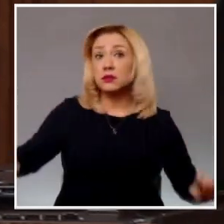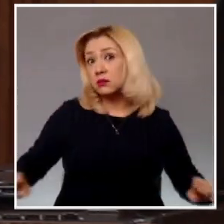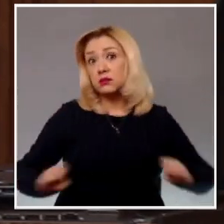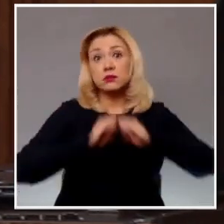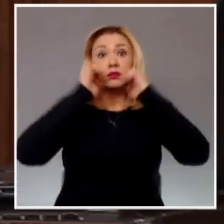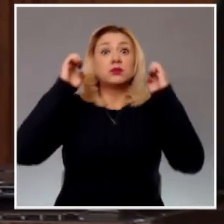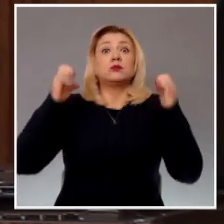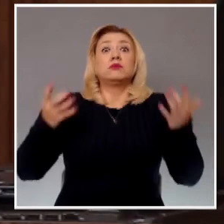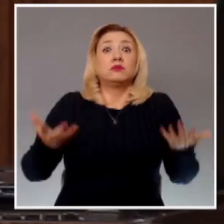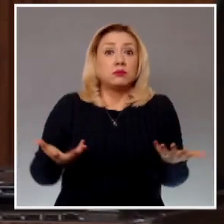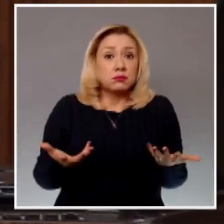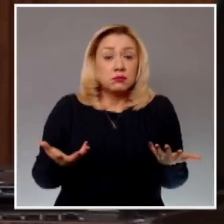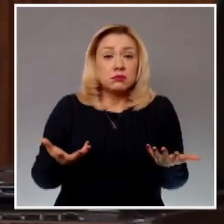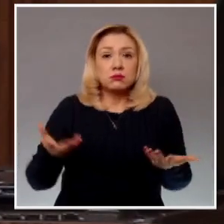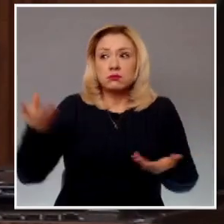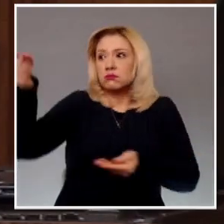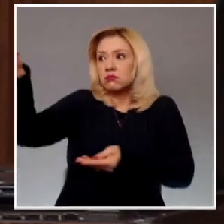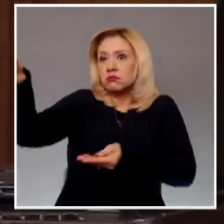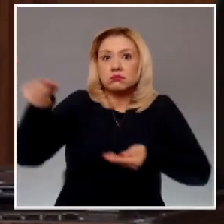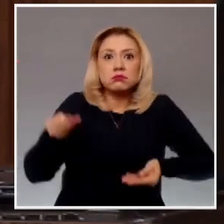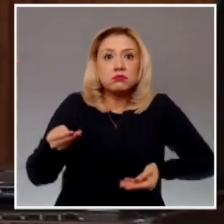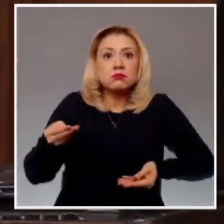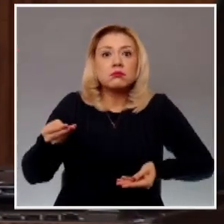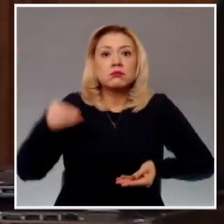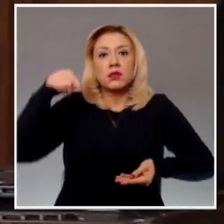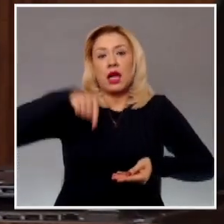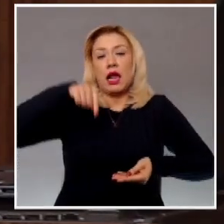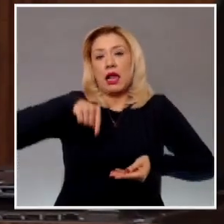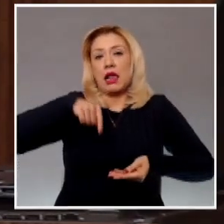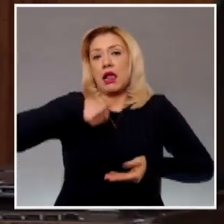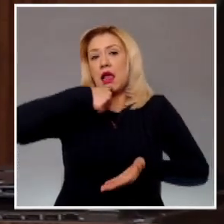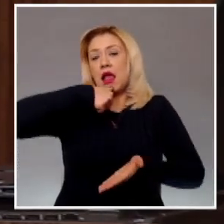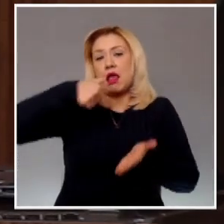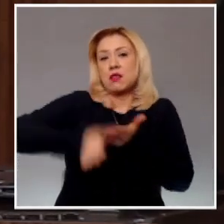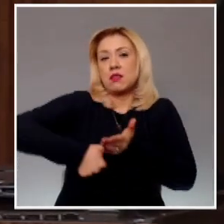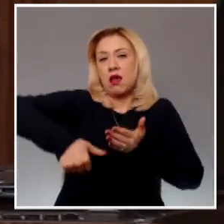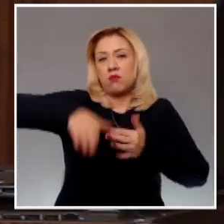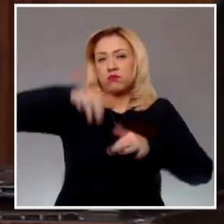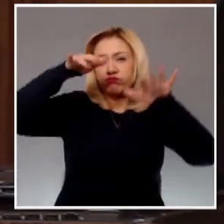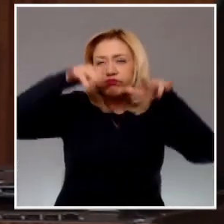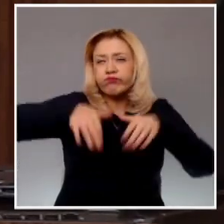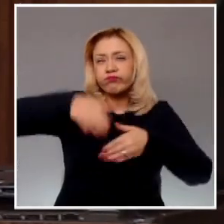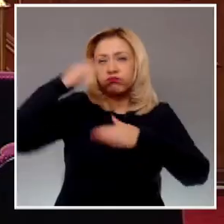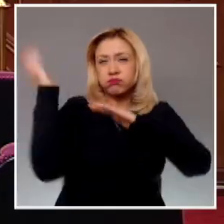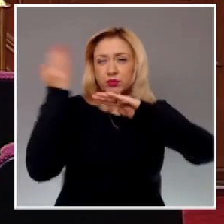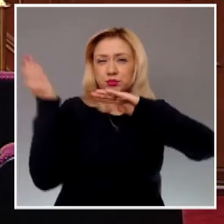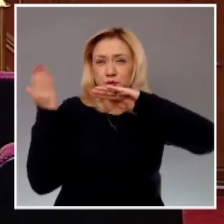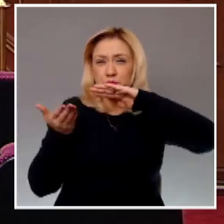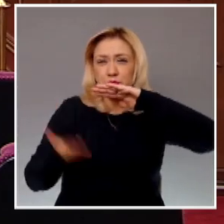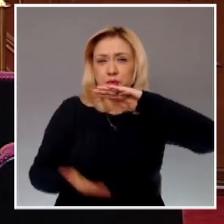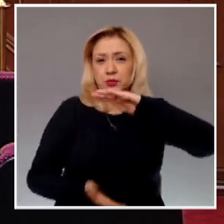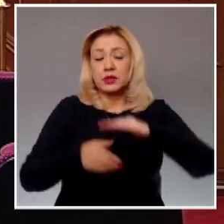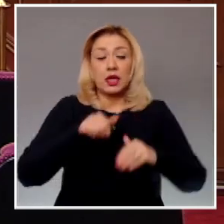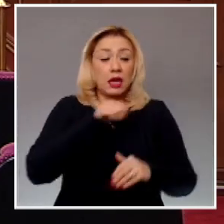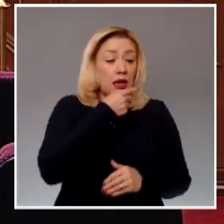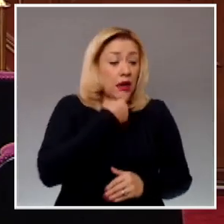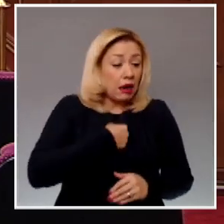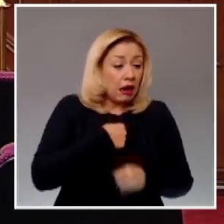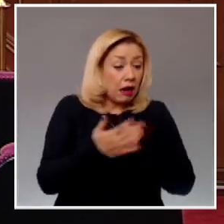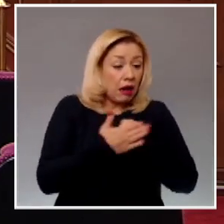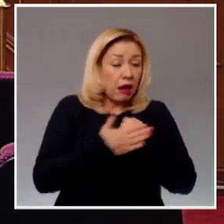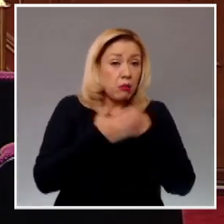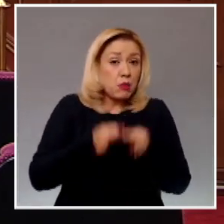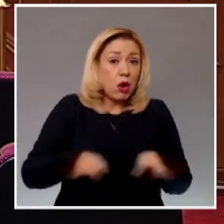recepción en la Secretaría General de Acuerdos de Asuntos de Resolución Prioritaria. En esta